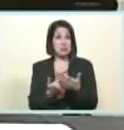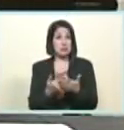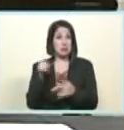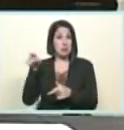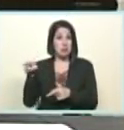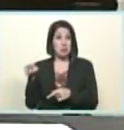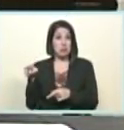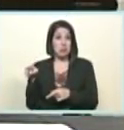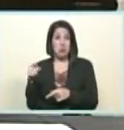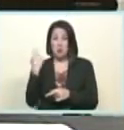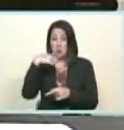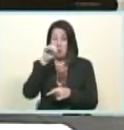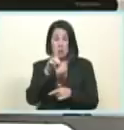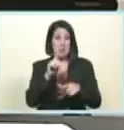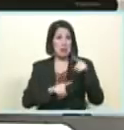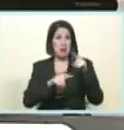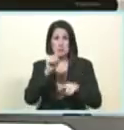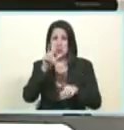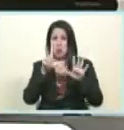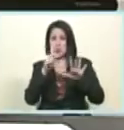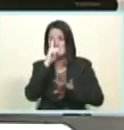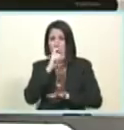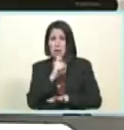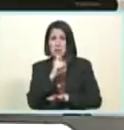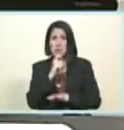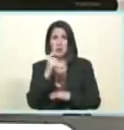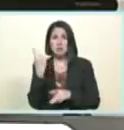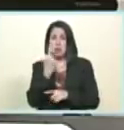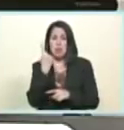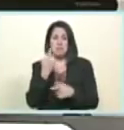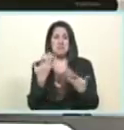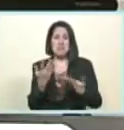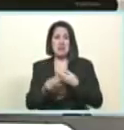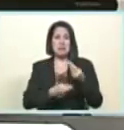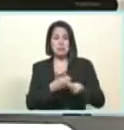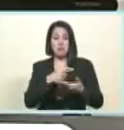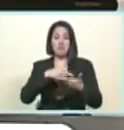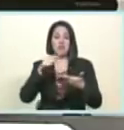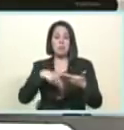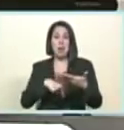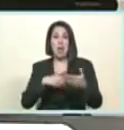presidente ya le metió una apuñalada por la espalda a Uribe que era su padre protector